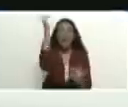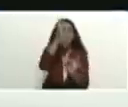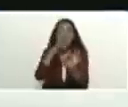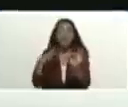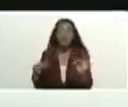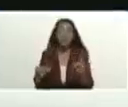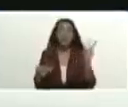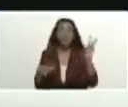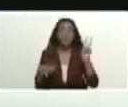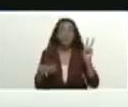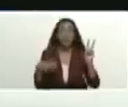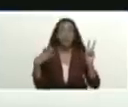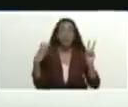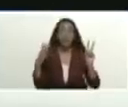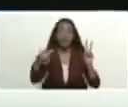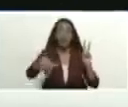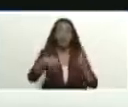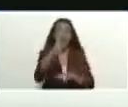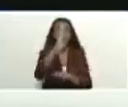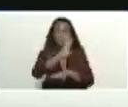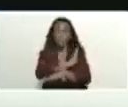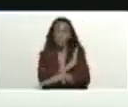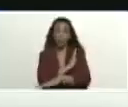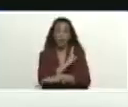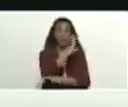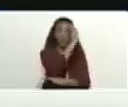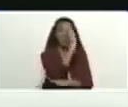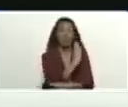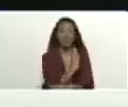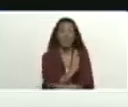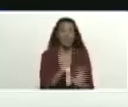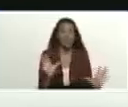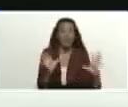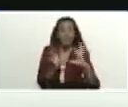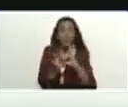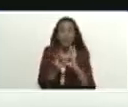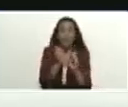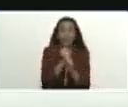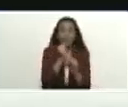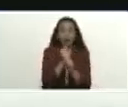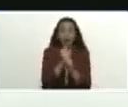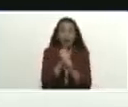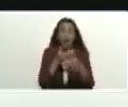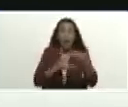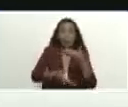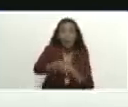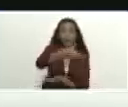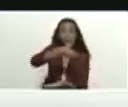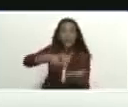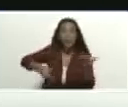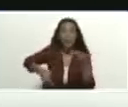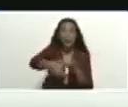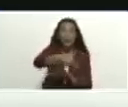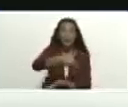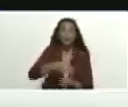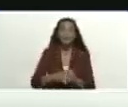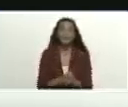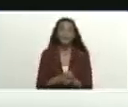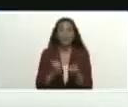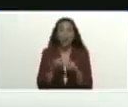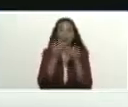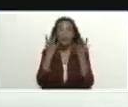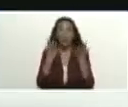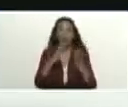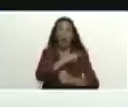exponiendo al equipo de gobierno todo el combate que está dando nuestra gloriosa